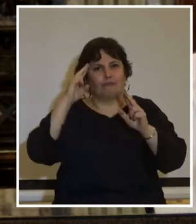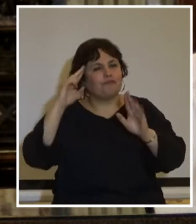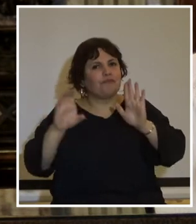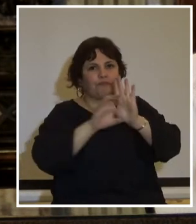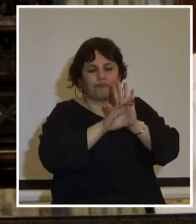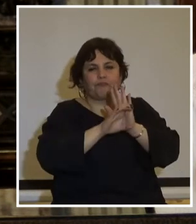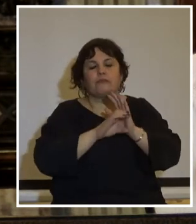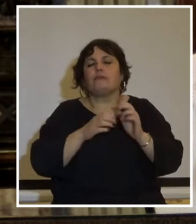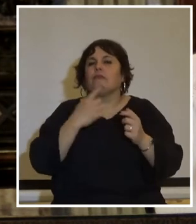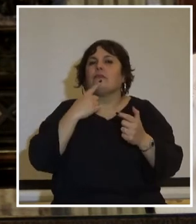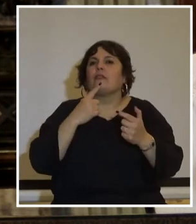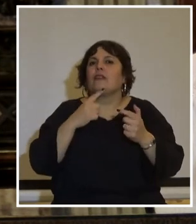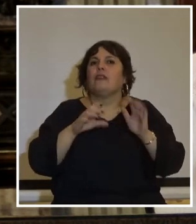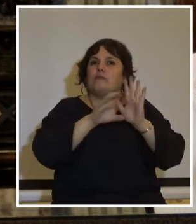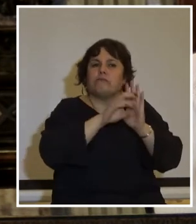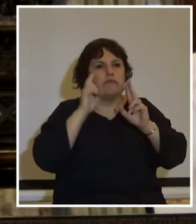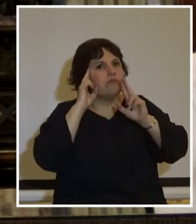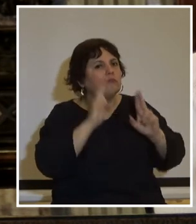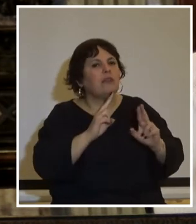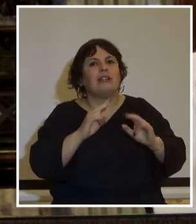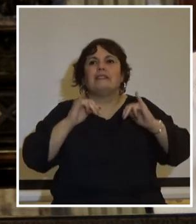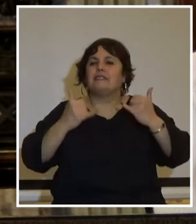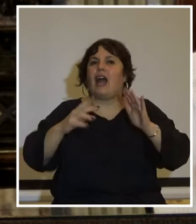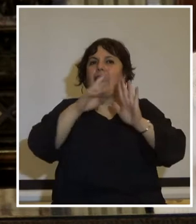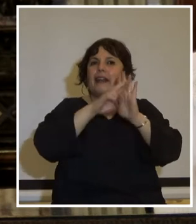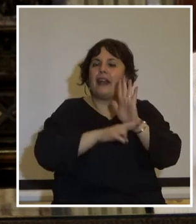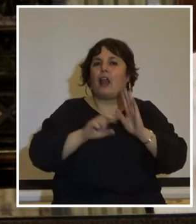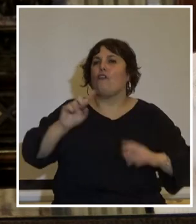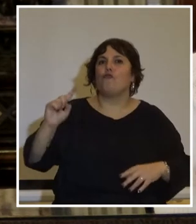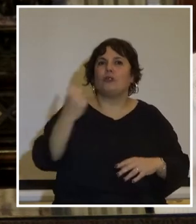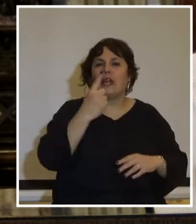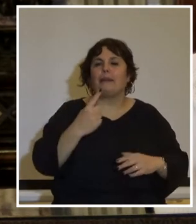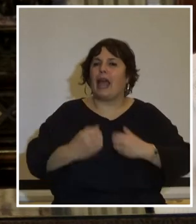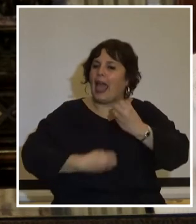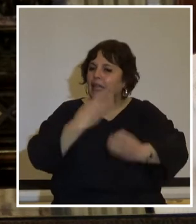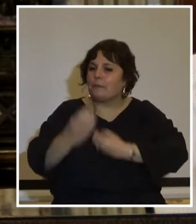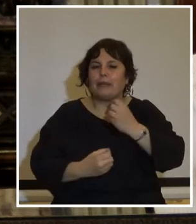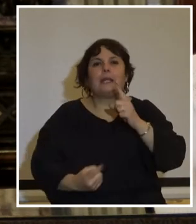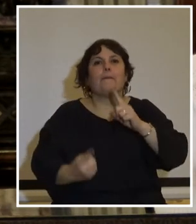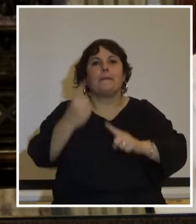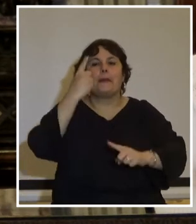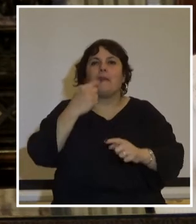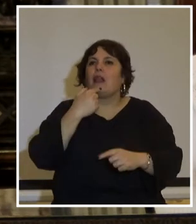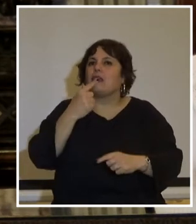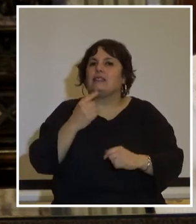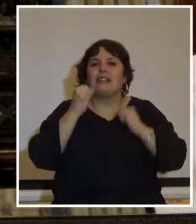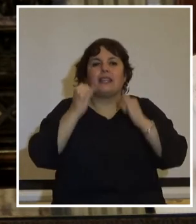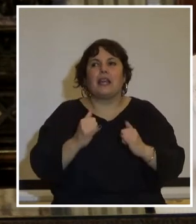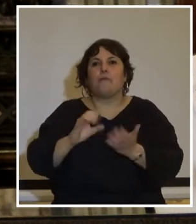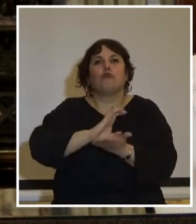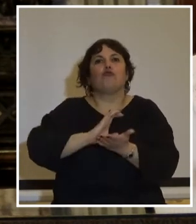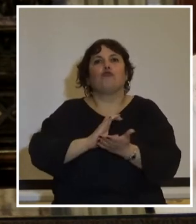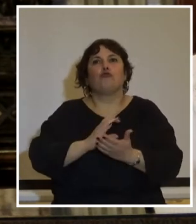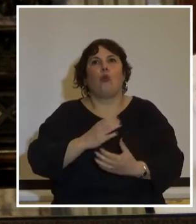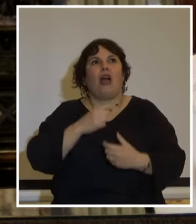El pacto constitucional en sus reglas fundamentales expresa la primera convicción que debemos tener como ciudadanos de